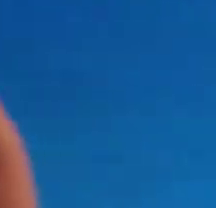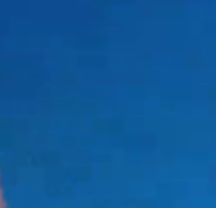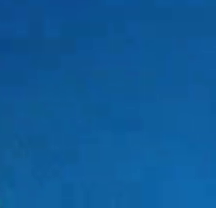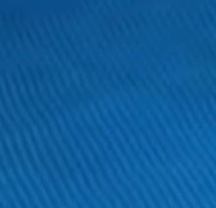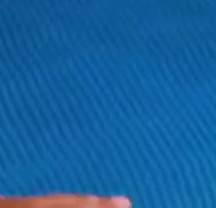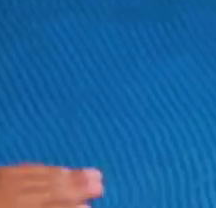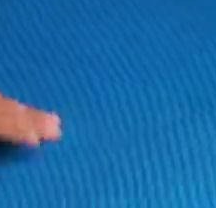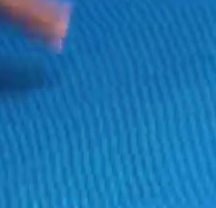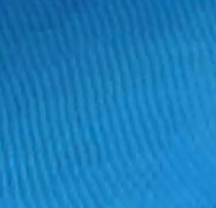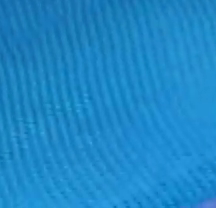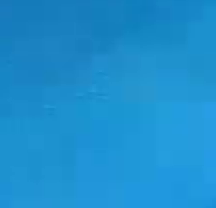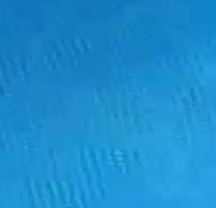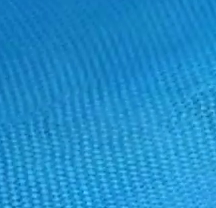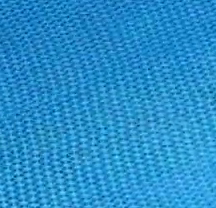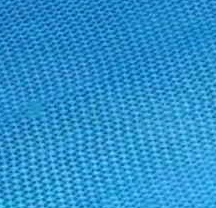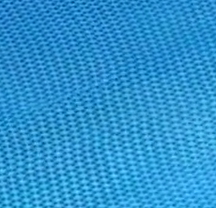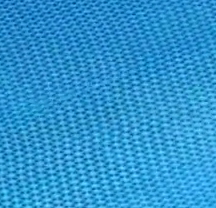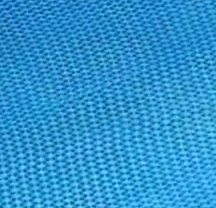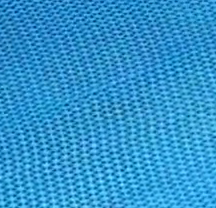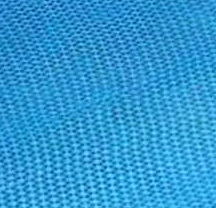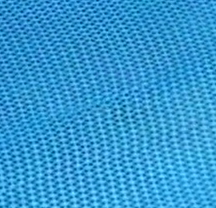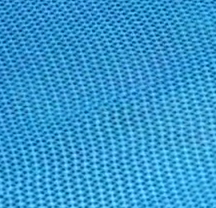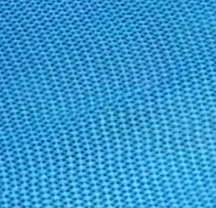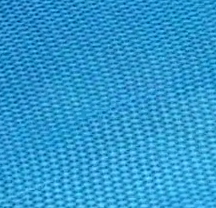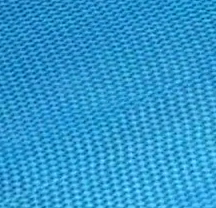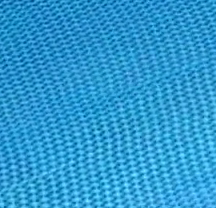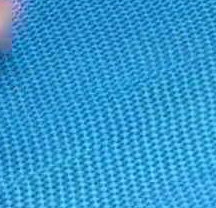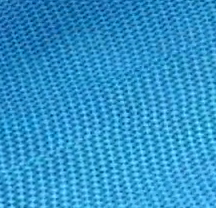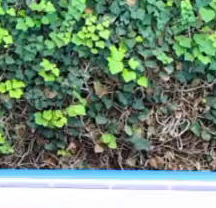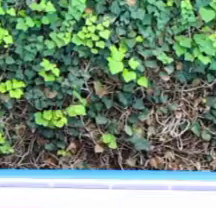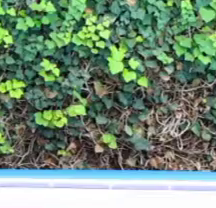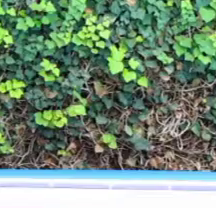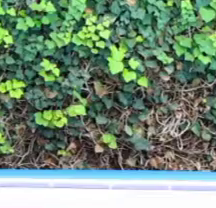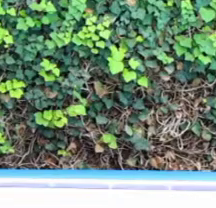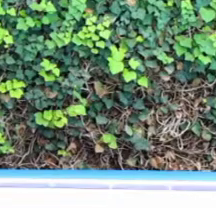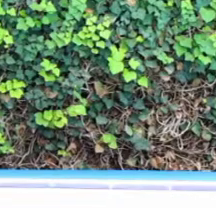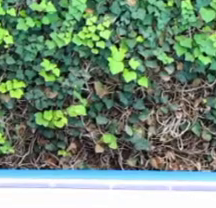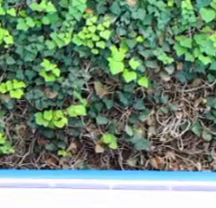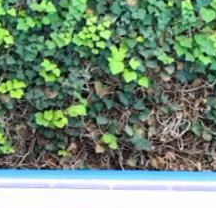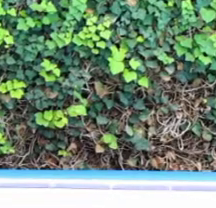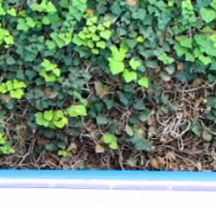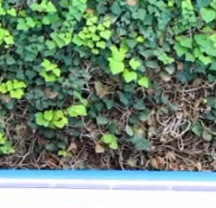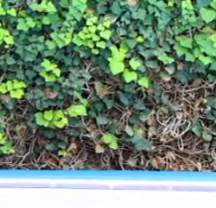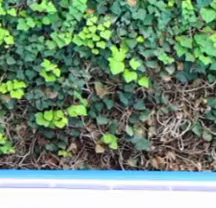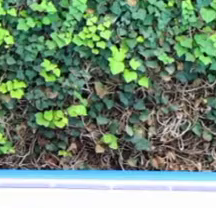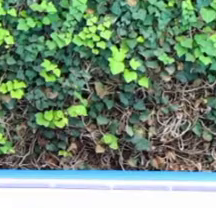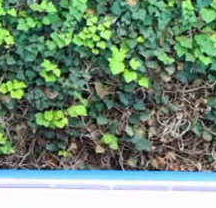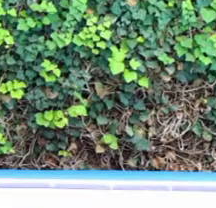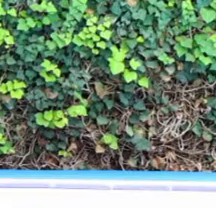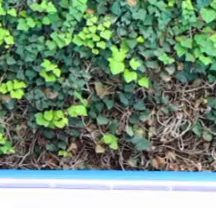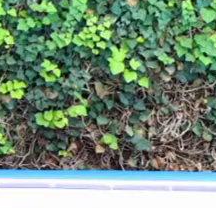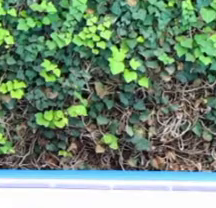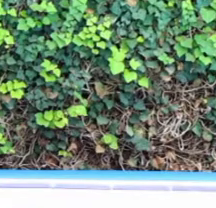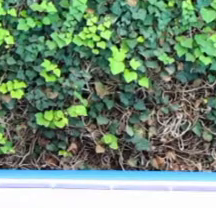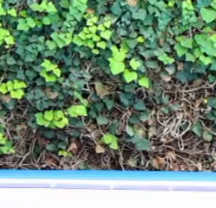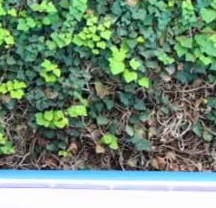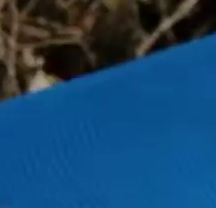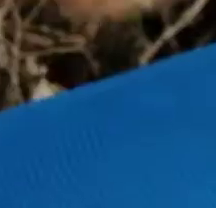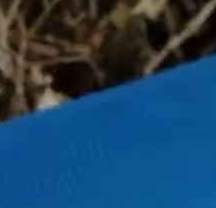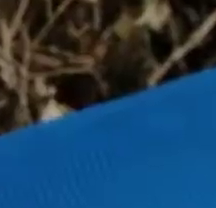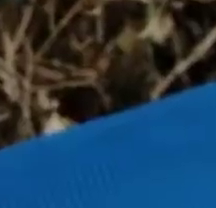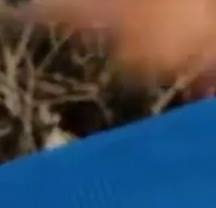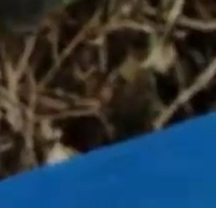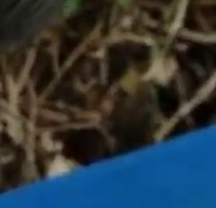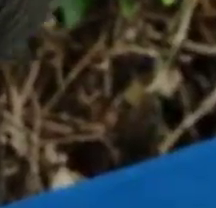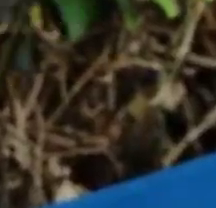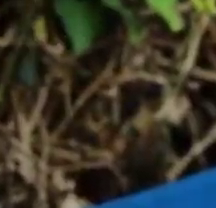los brazos. Extensión de brazo. Bien. Derecha, izquierda, bien estirado al frente. Procura